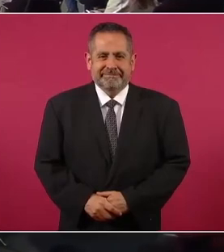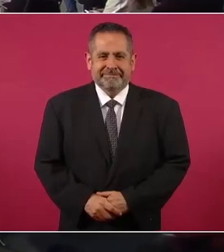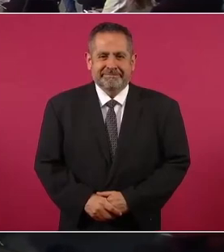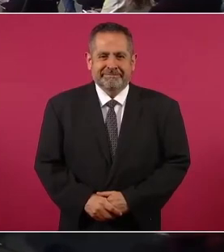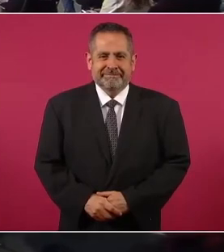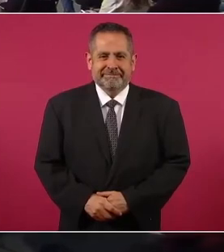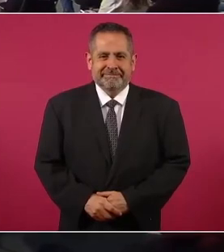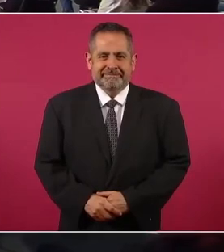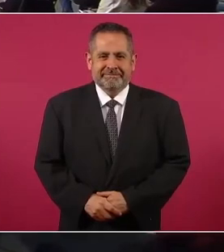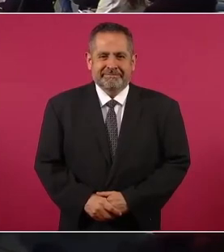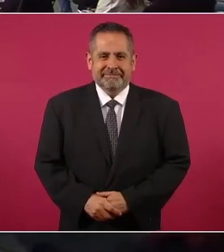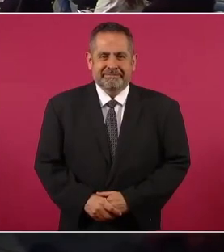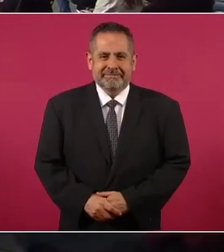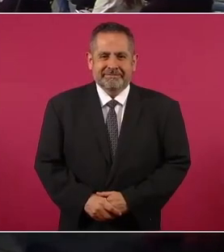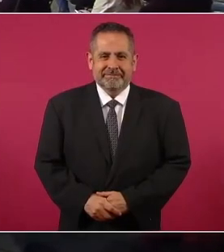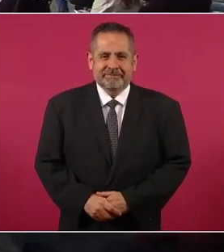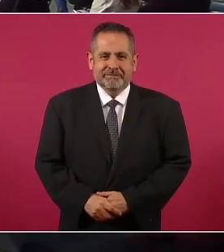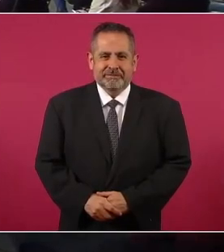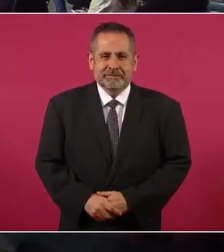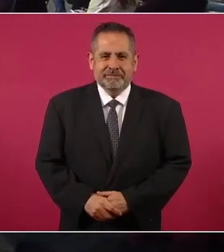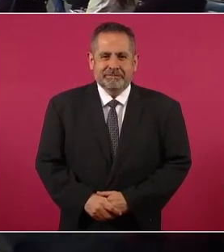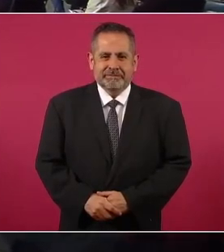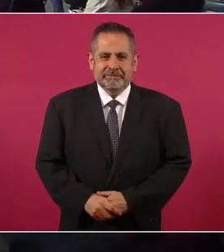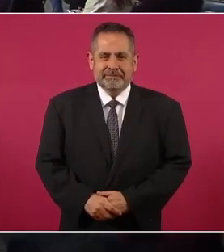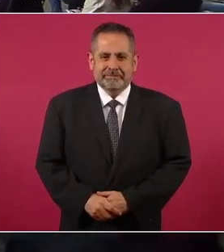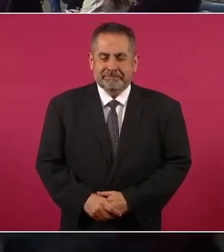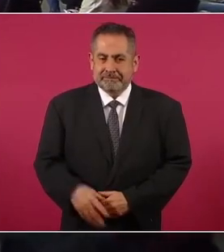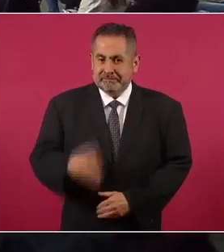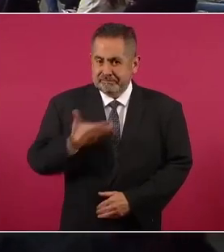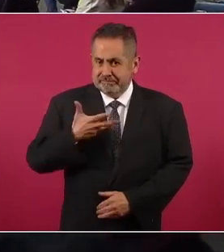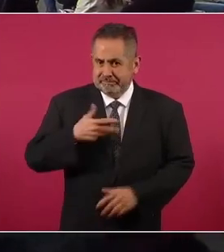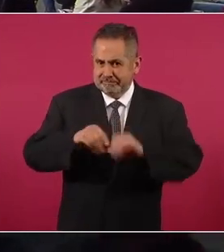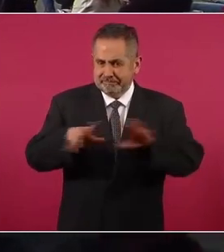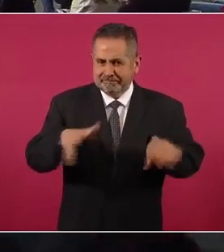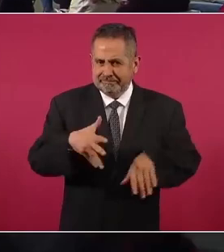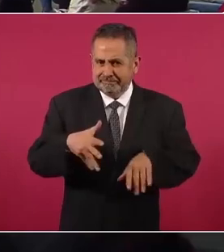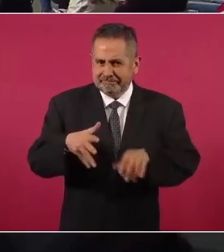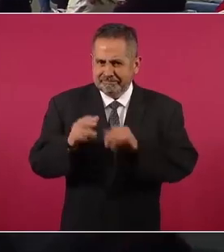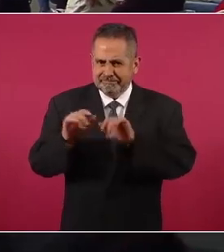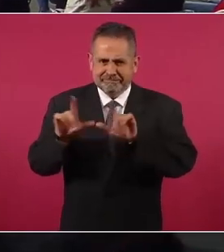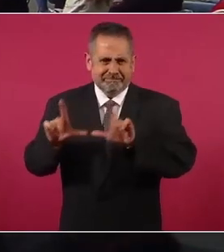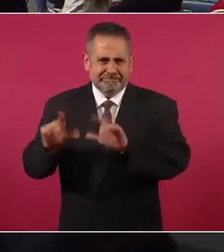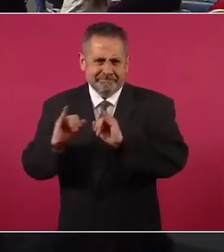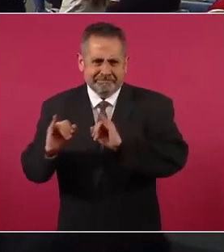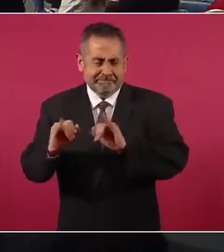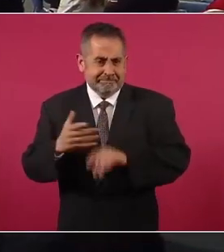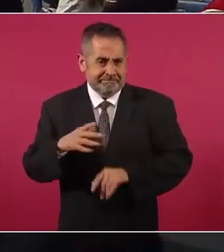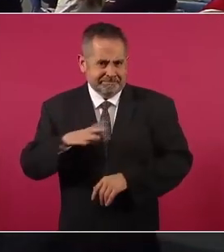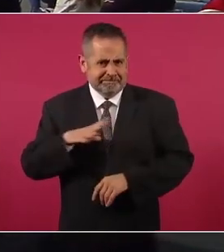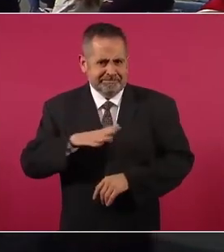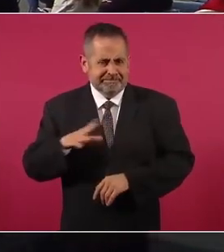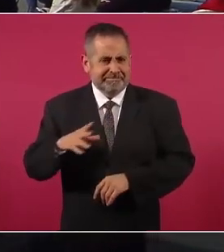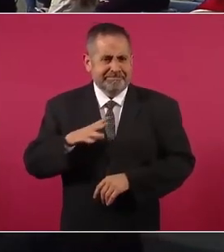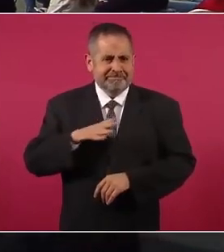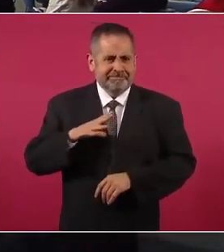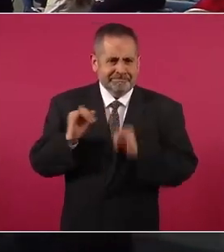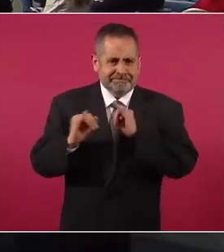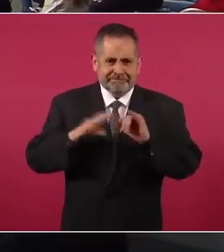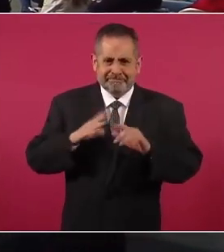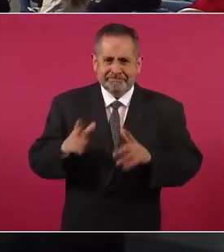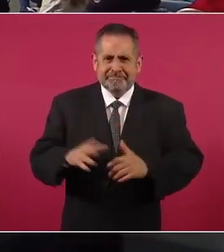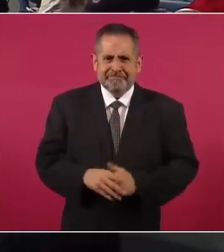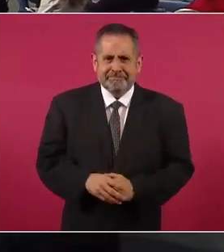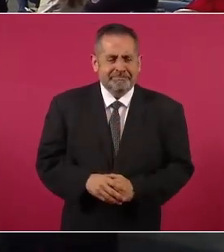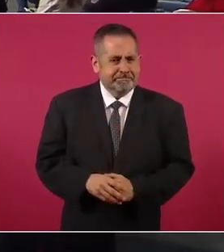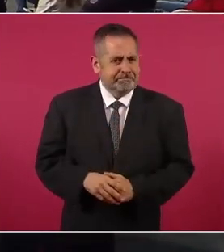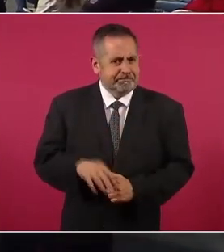no, en la transmisión no tenemos, ¿verdad?, nosotros. Sí. ¿Sí en la transmisión no